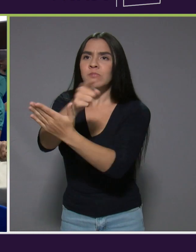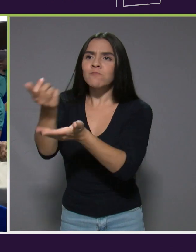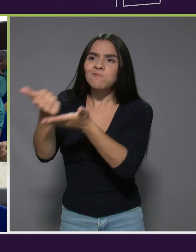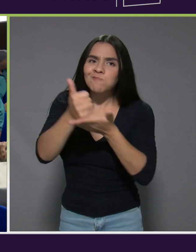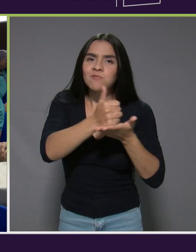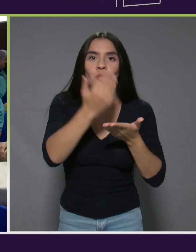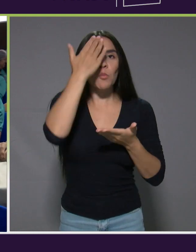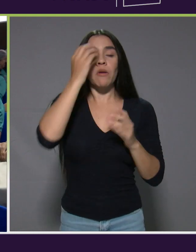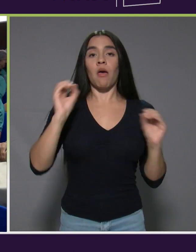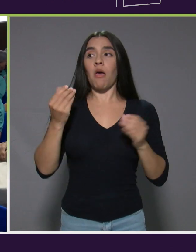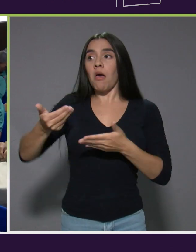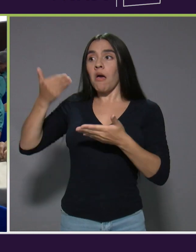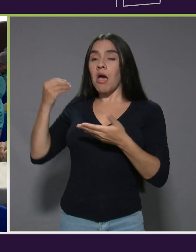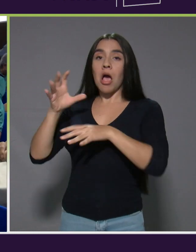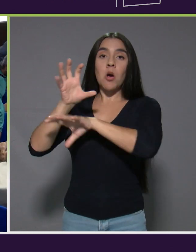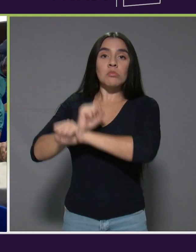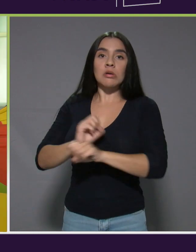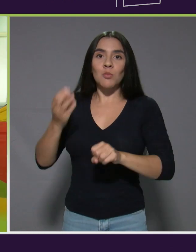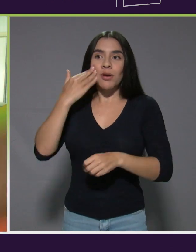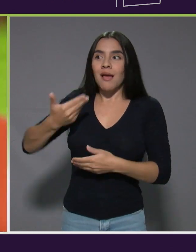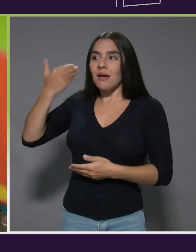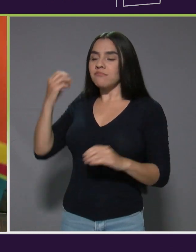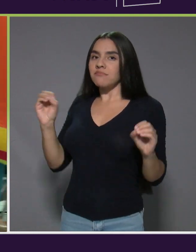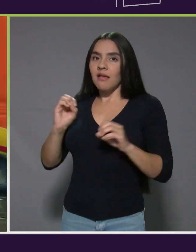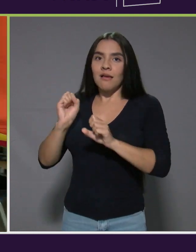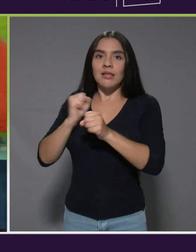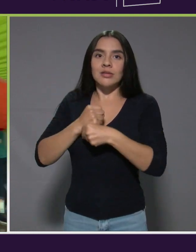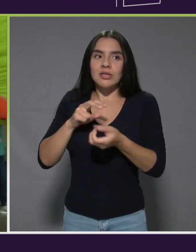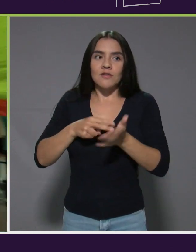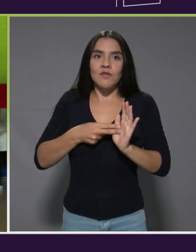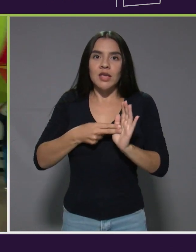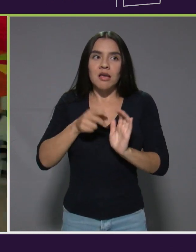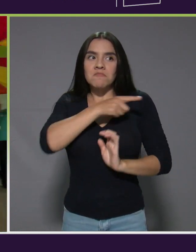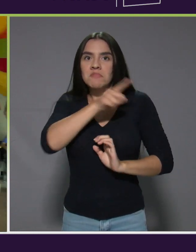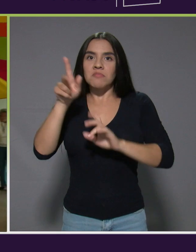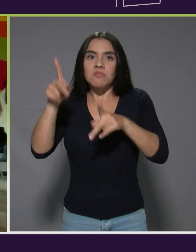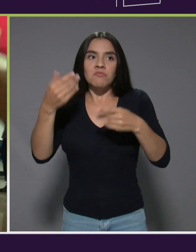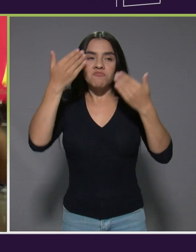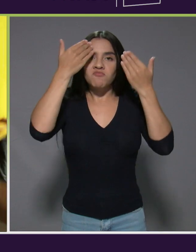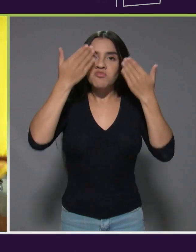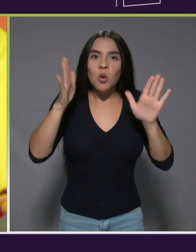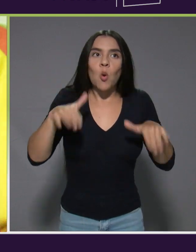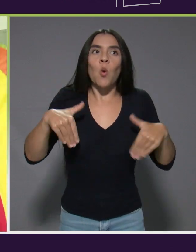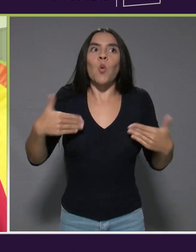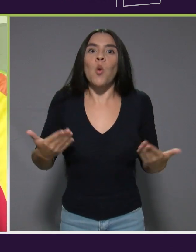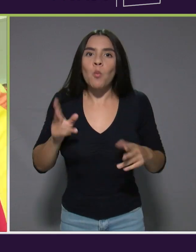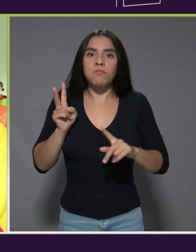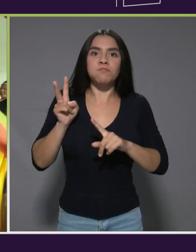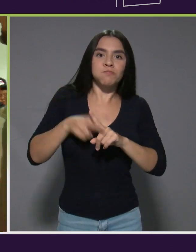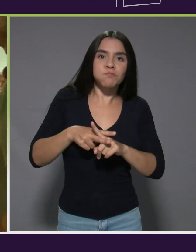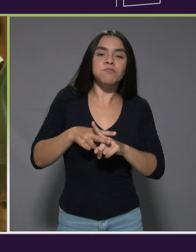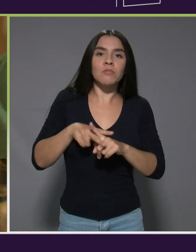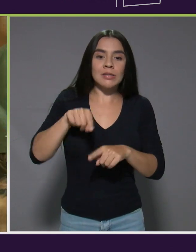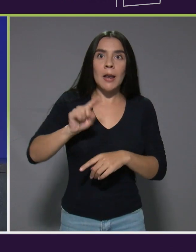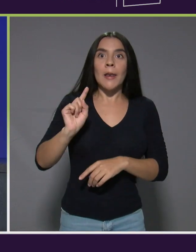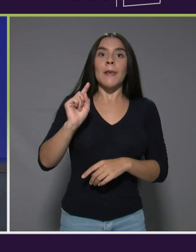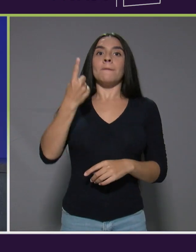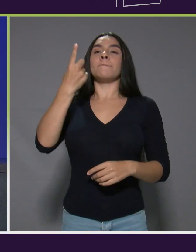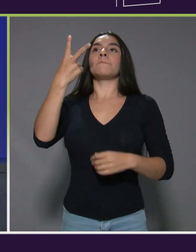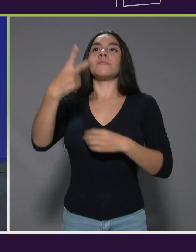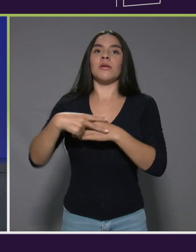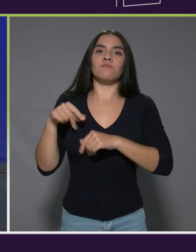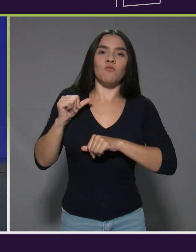porque como nunca se ha hecho, no hay esa práctica previa, sino que este es el primer esfuerzo.